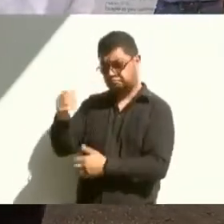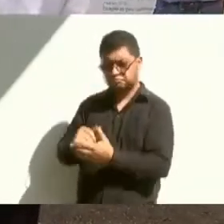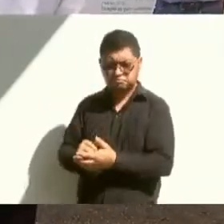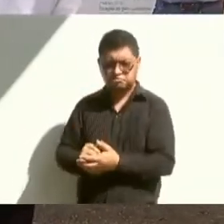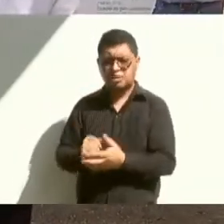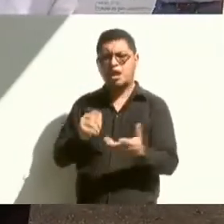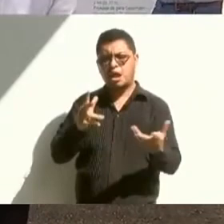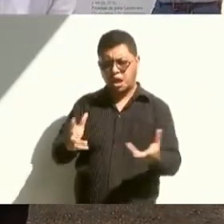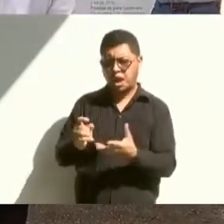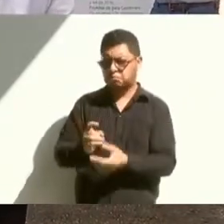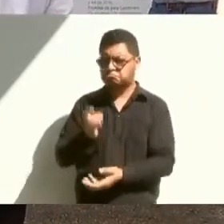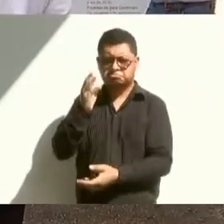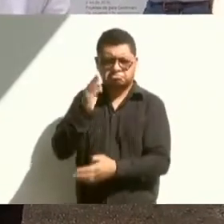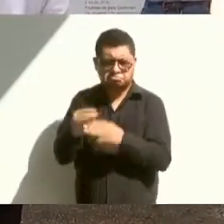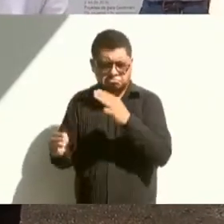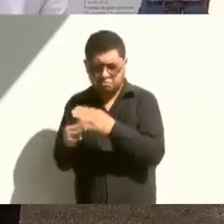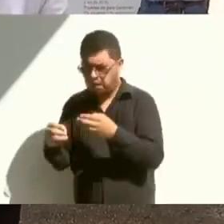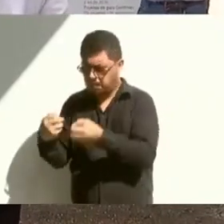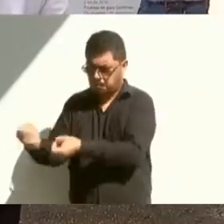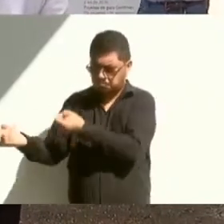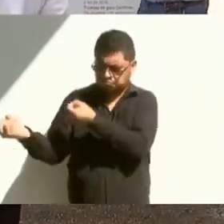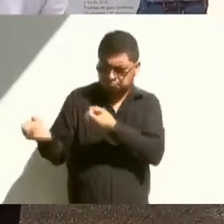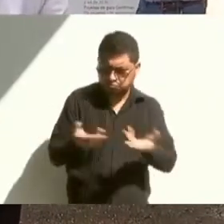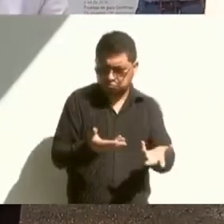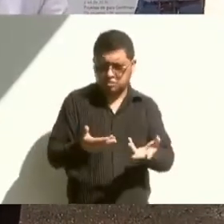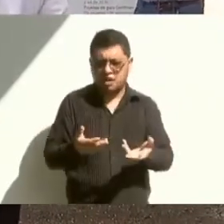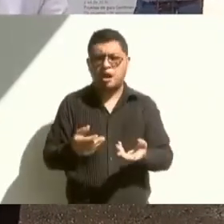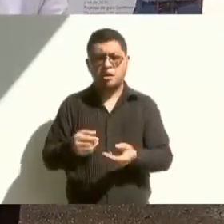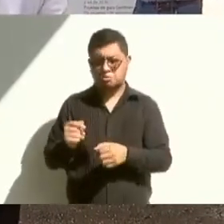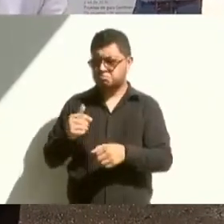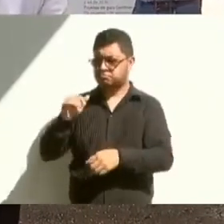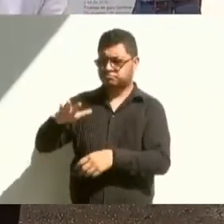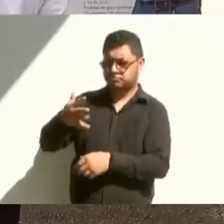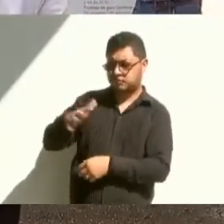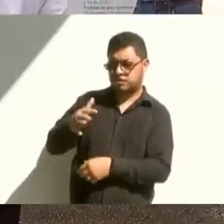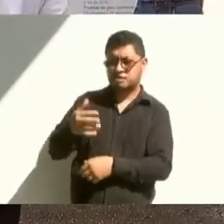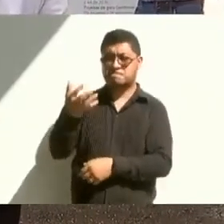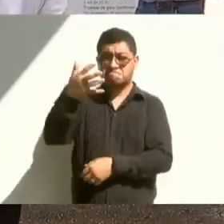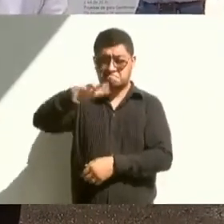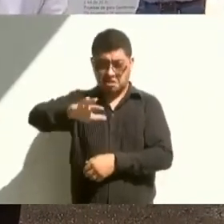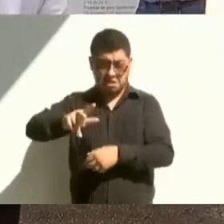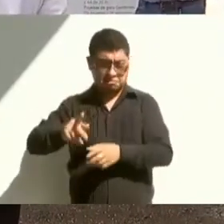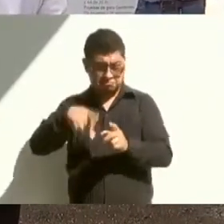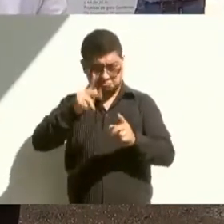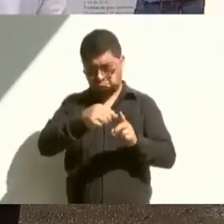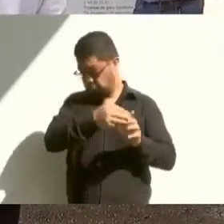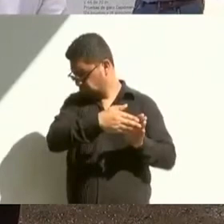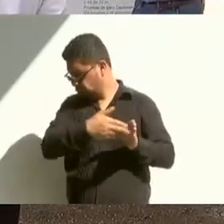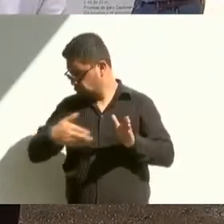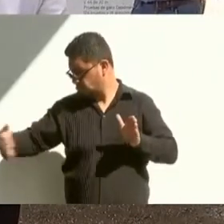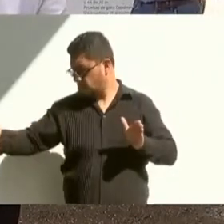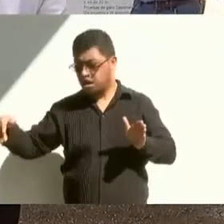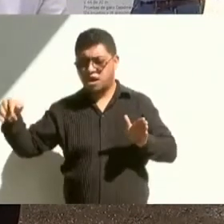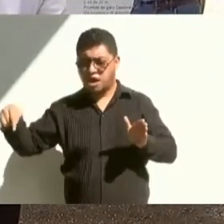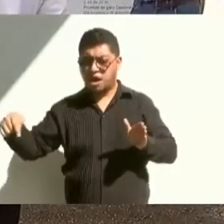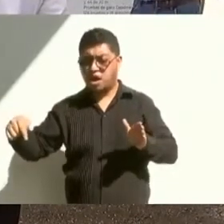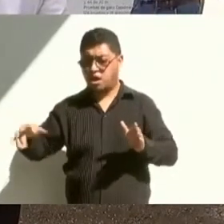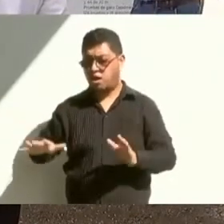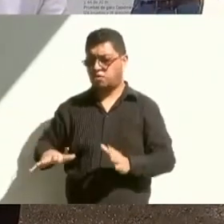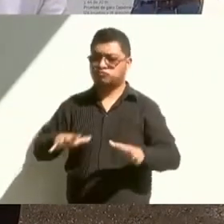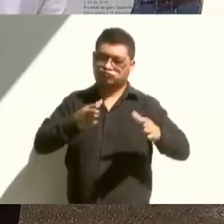desvíos. Este es un desvío que ya se construyó, así va a haber sucesivamente cada 10 kilómetros, más o menos, para que se pueda alternar y no parar